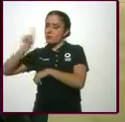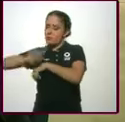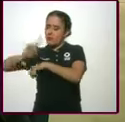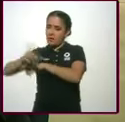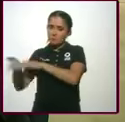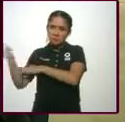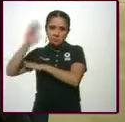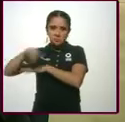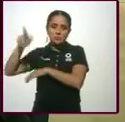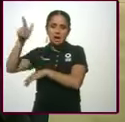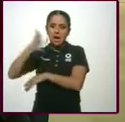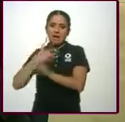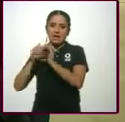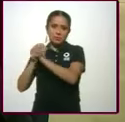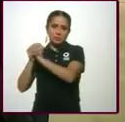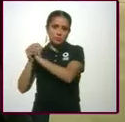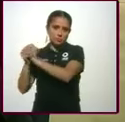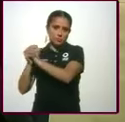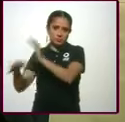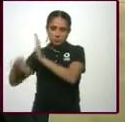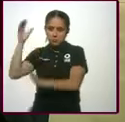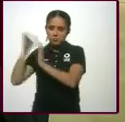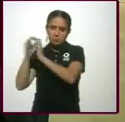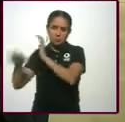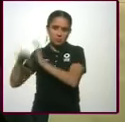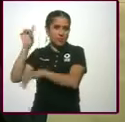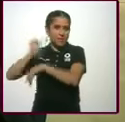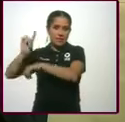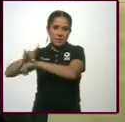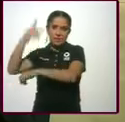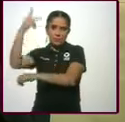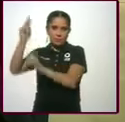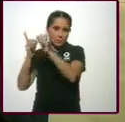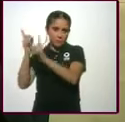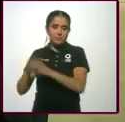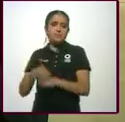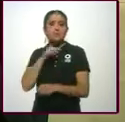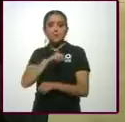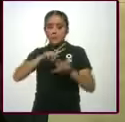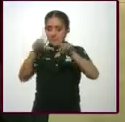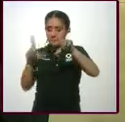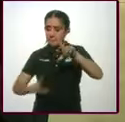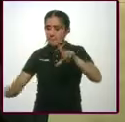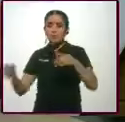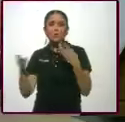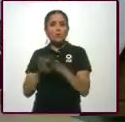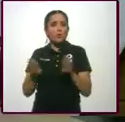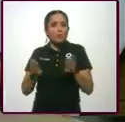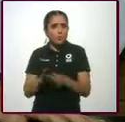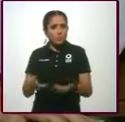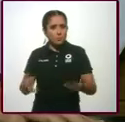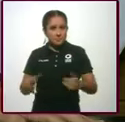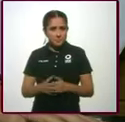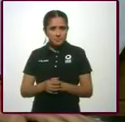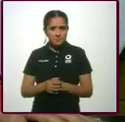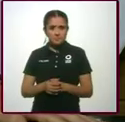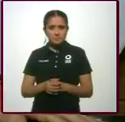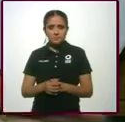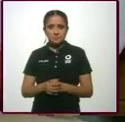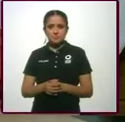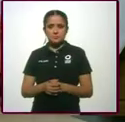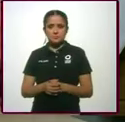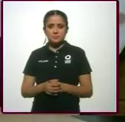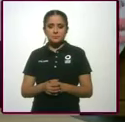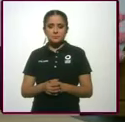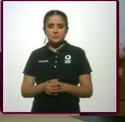hay sorteos en pronósticos deportivos. ¿Cómo le haces para llegar a todo el país? Bueno, nosotros tenemos